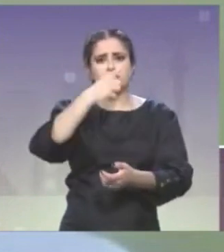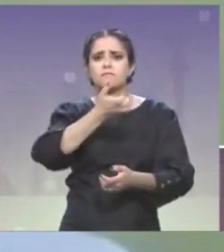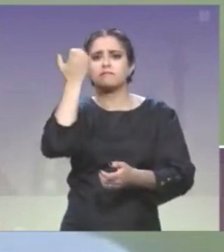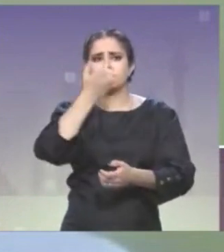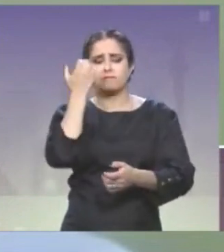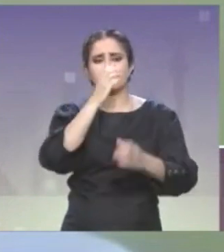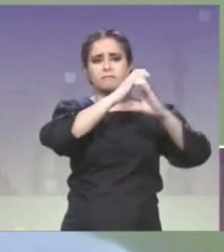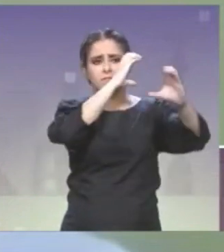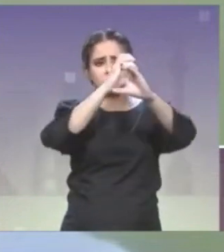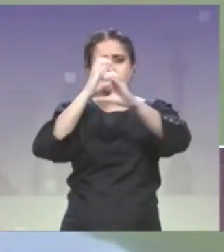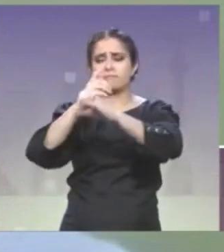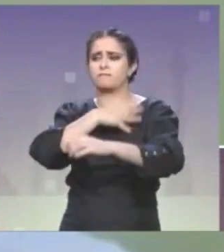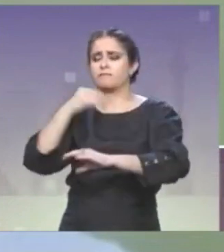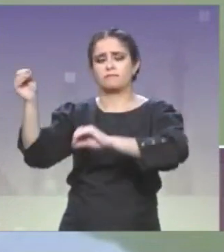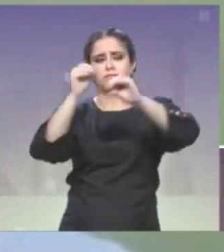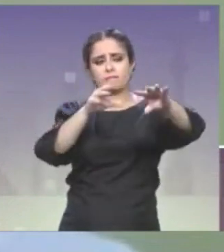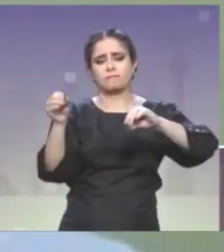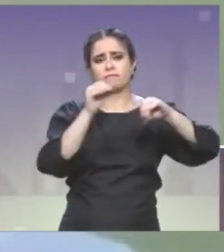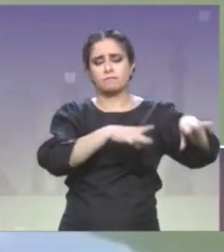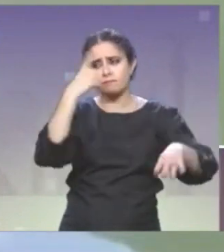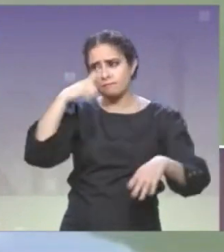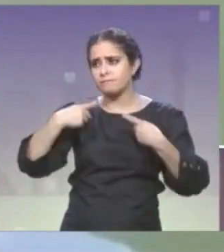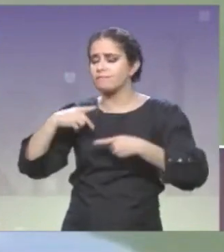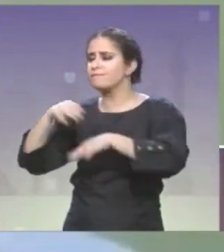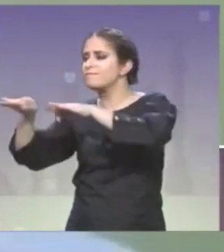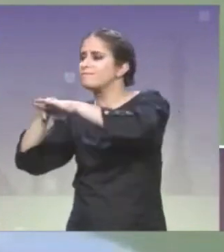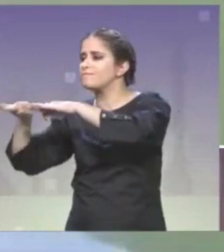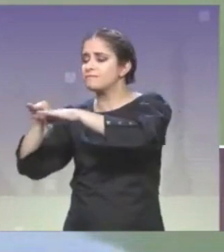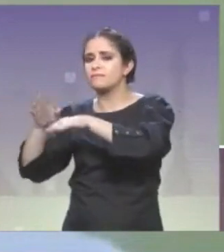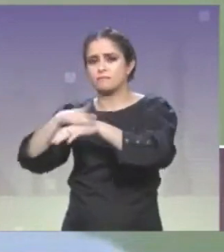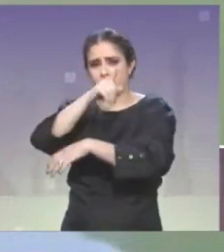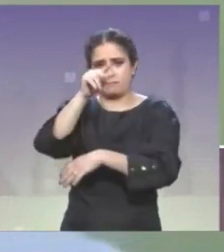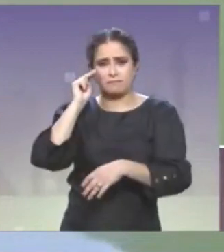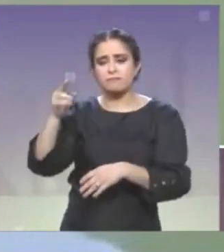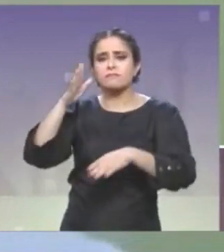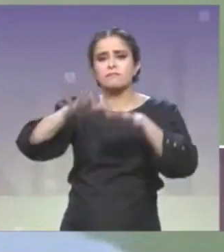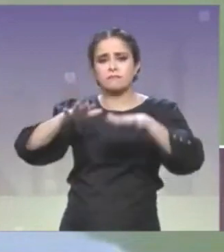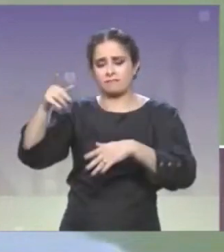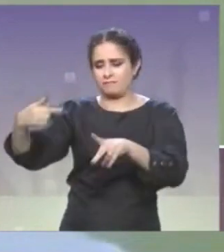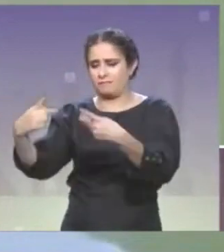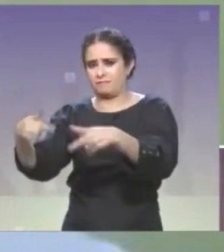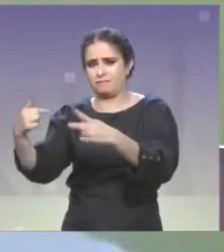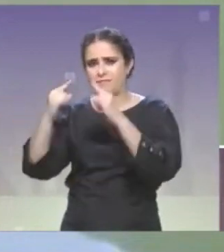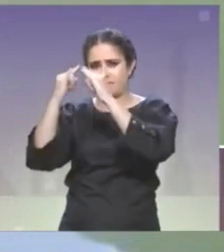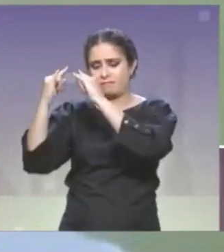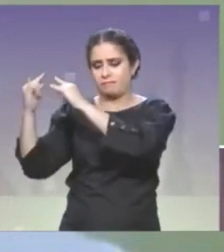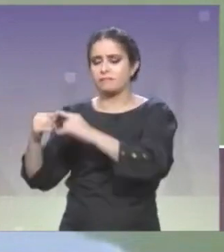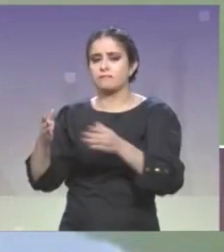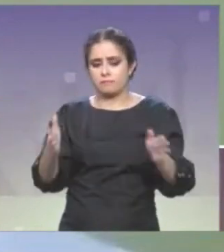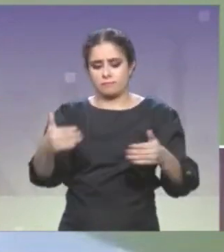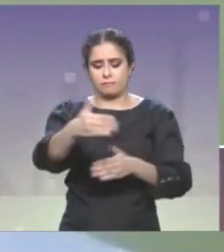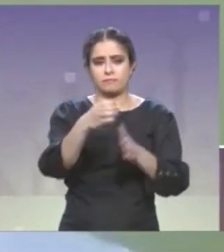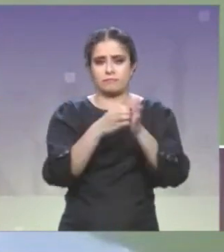porque si ustedes pueden observar, los niños están en cajas de madera en el suelo debajo de los puestos,